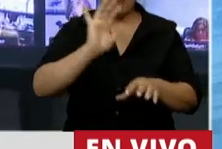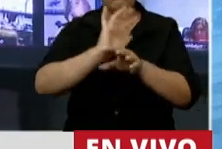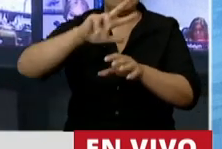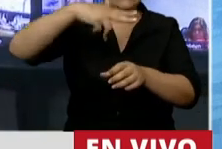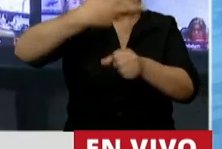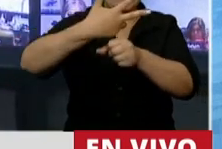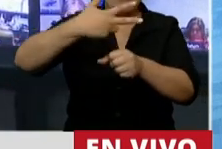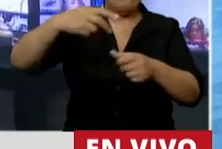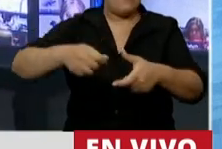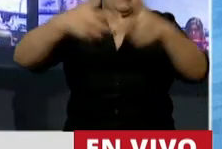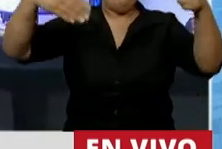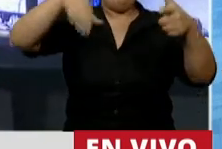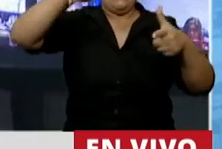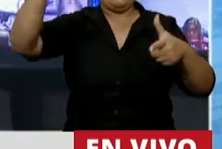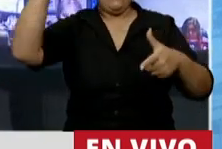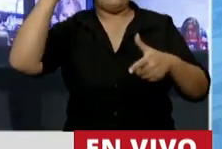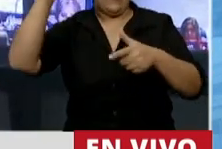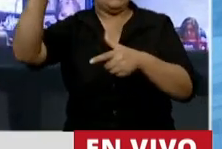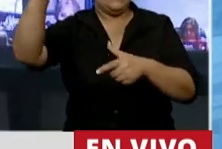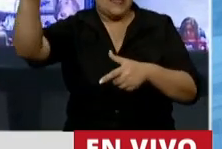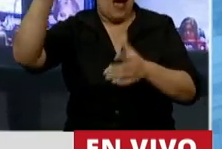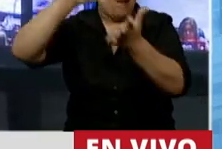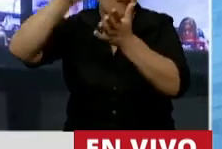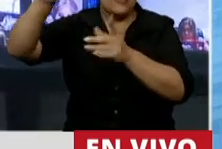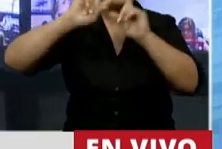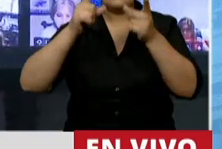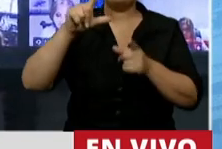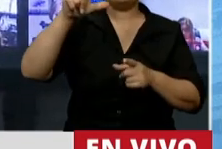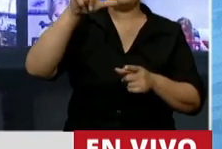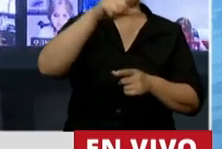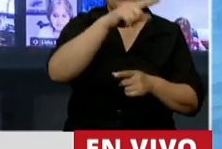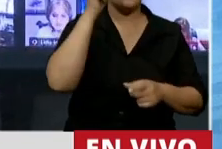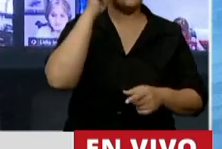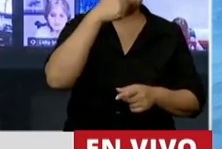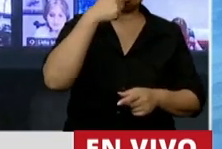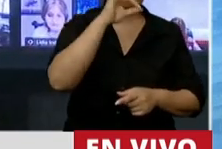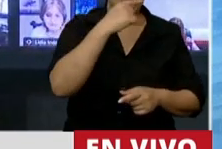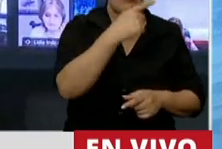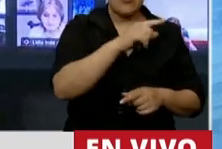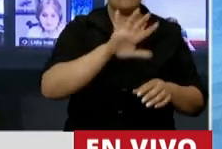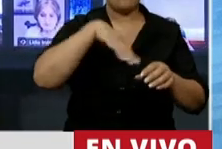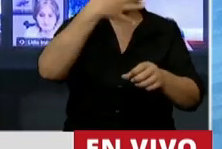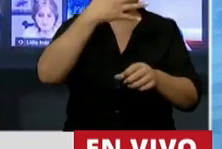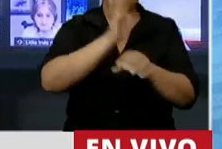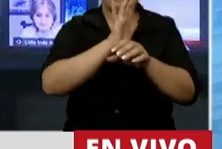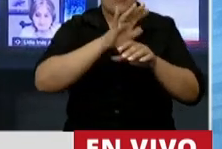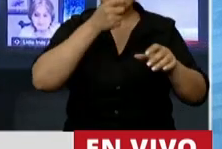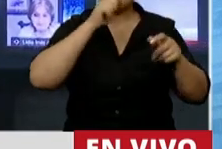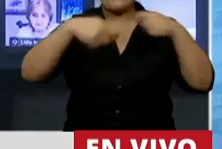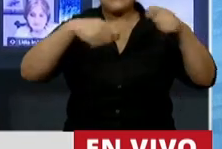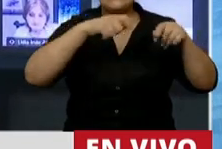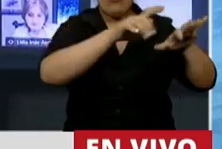Francia, y a la que se refirió Leonardo en su discurso de cierre, cinco provincias argentinas,